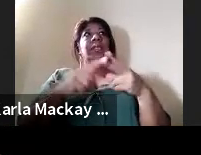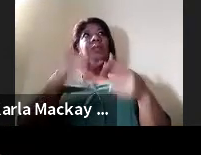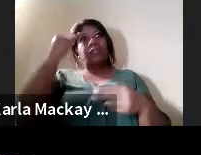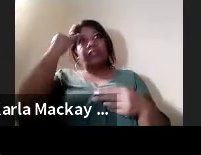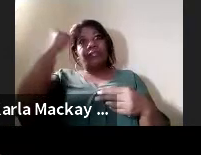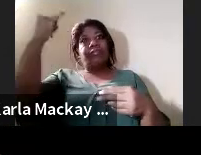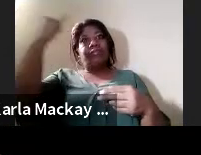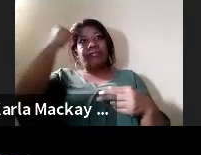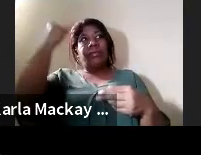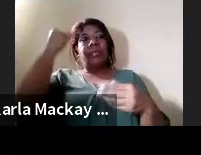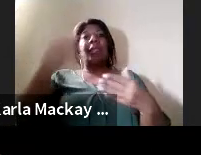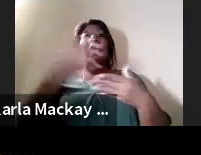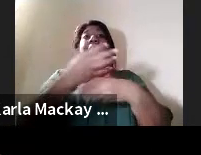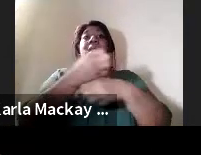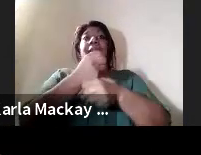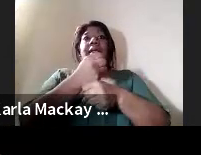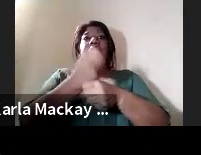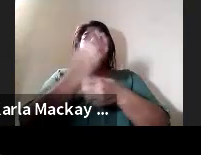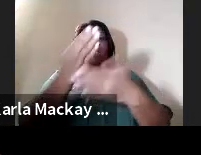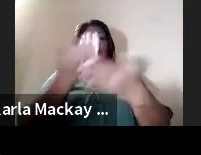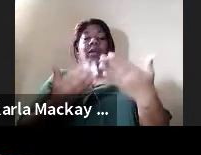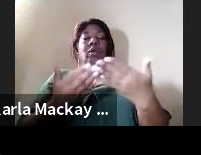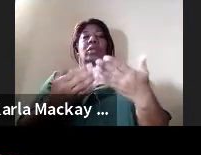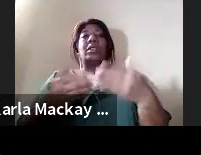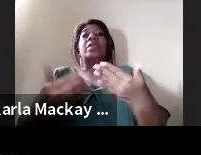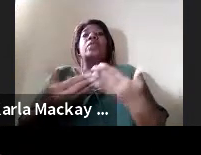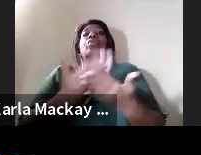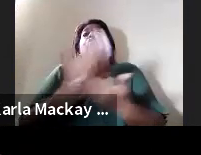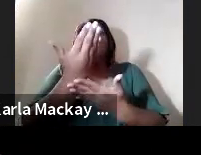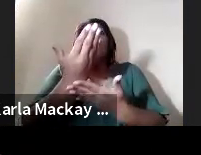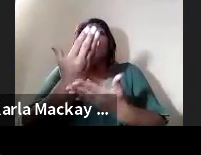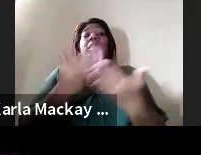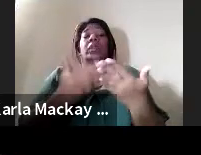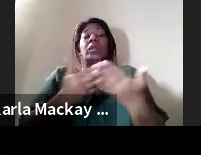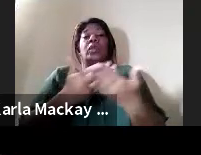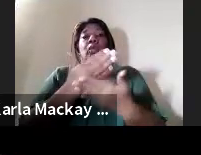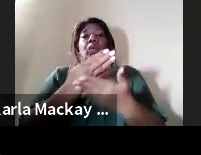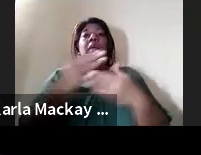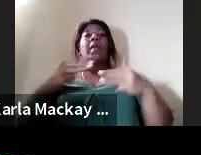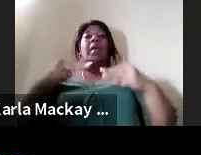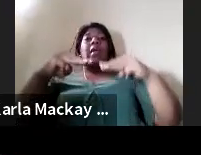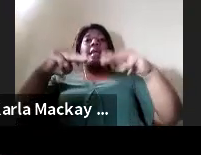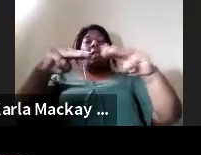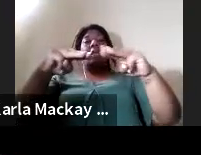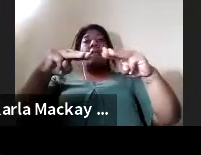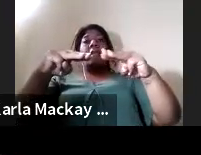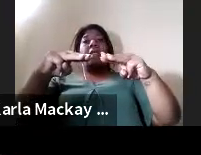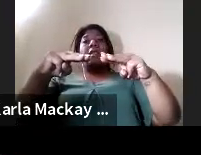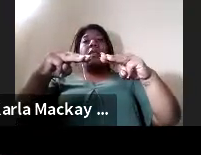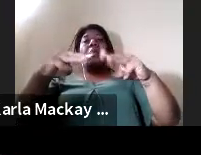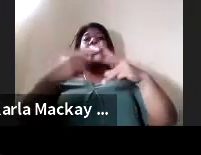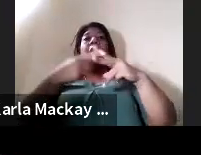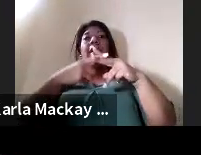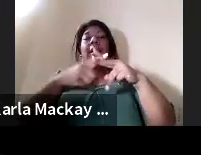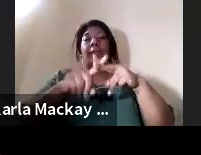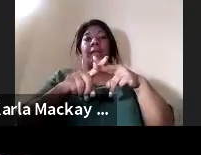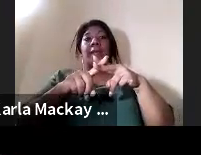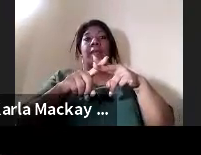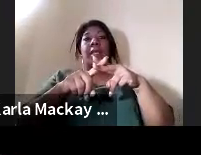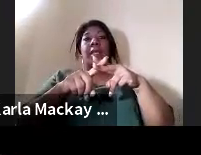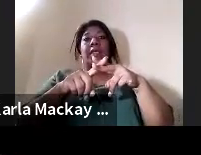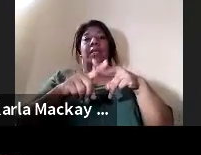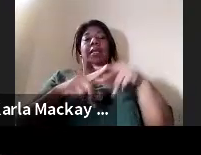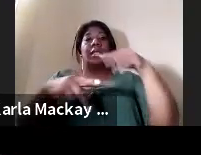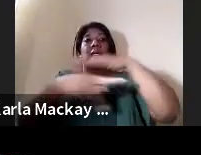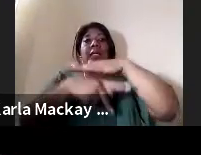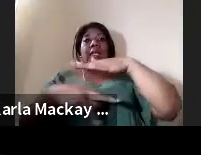Bien, otra parte del método que nos llevó, o que nos lleva a eso, a parte inicial, desde la parte de primaria